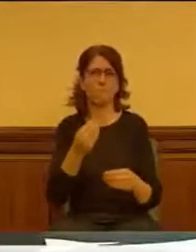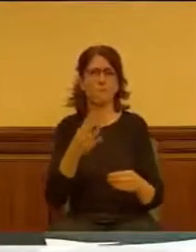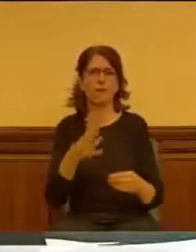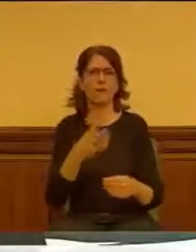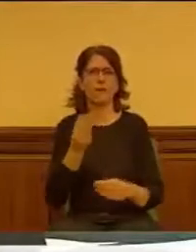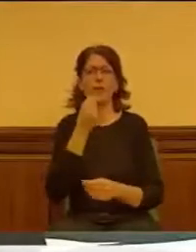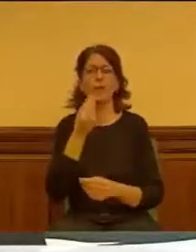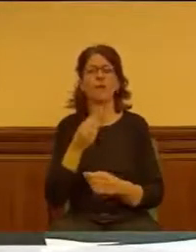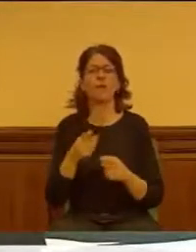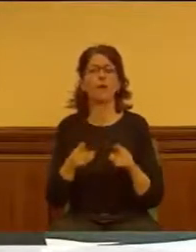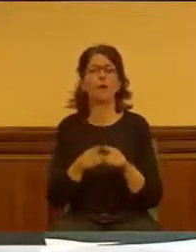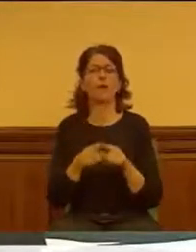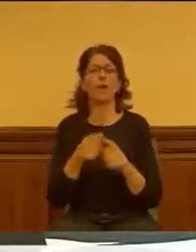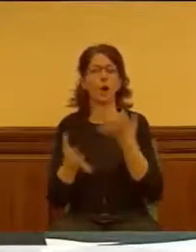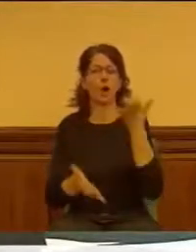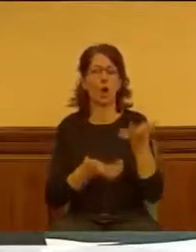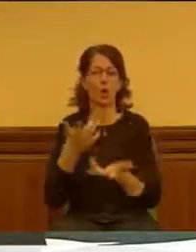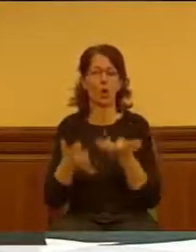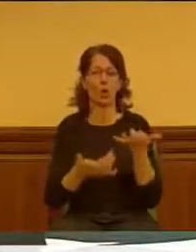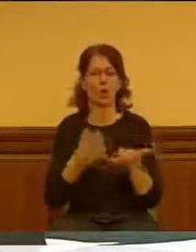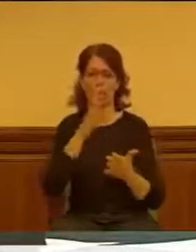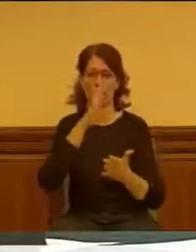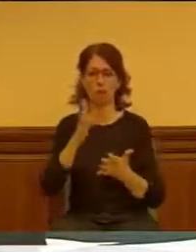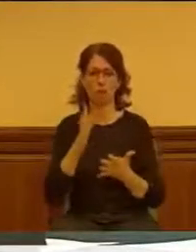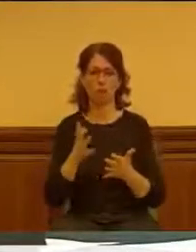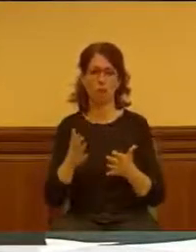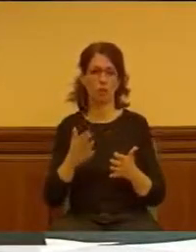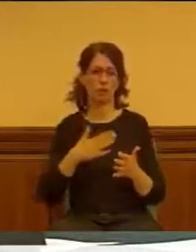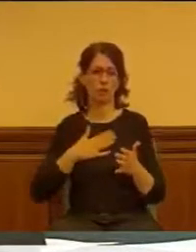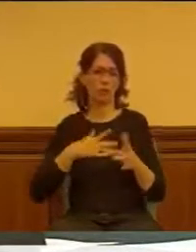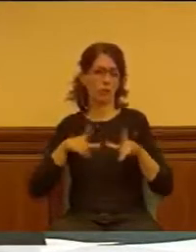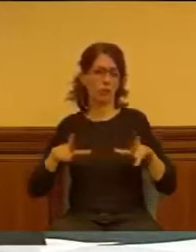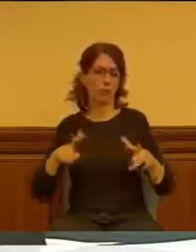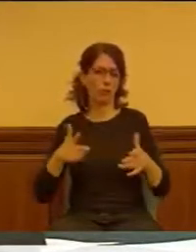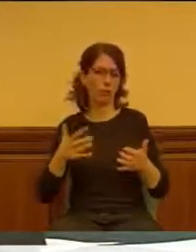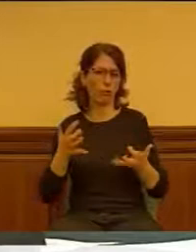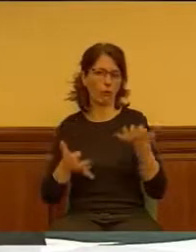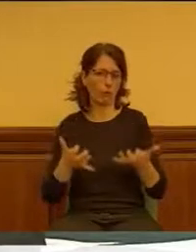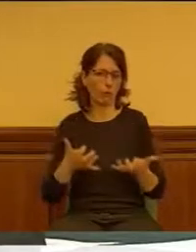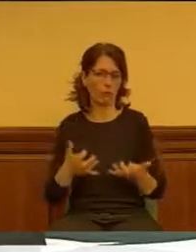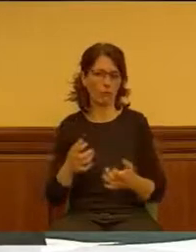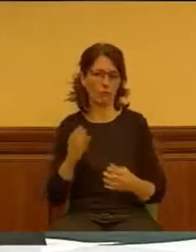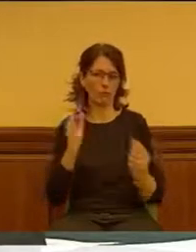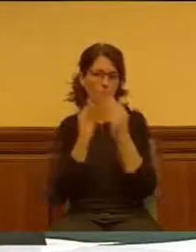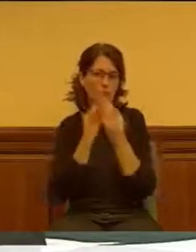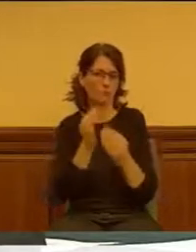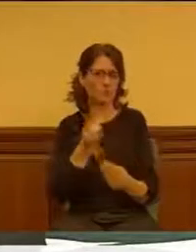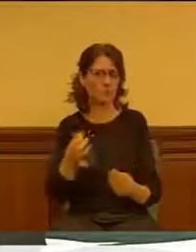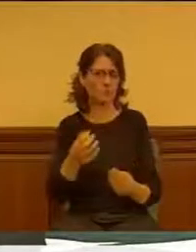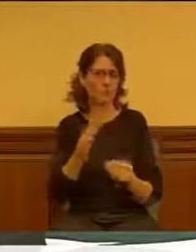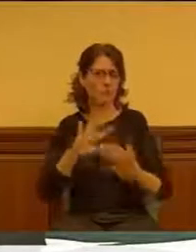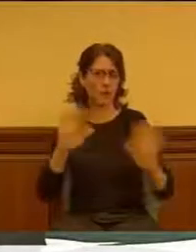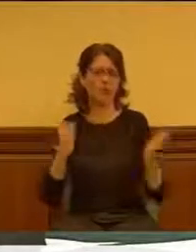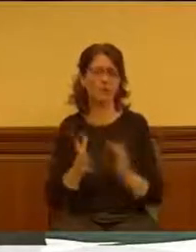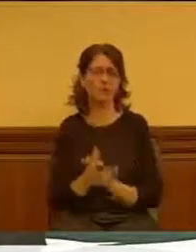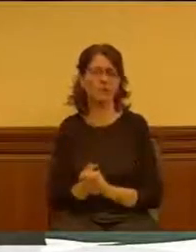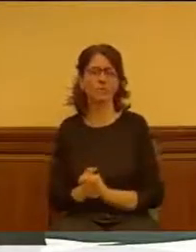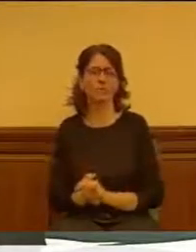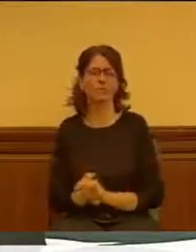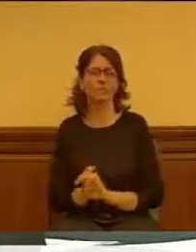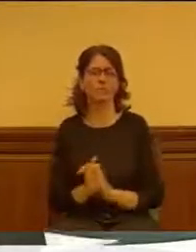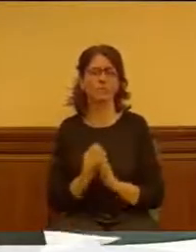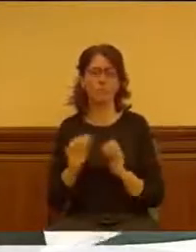cocinada en nuestras cocinas y que sea absolutamente fresca. Claro, estamos de acuerdo en eso, desde el principio lo dije.